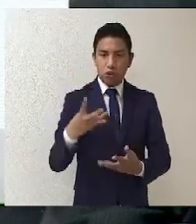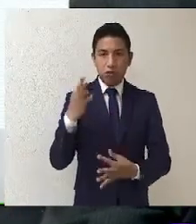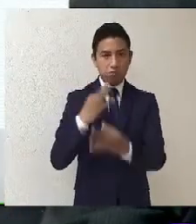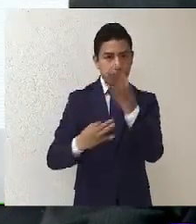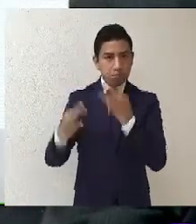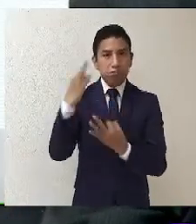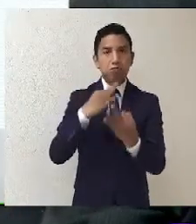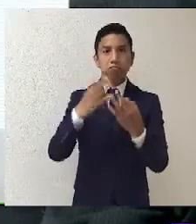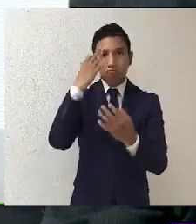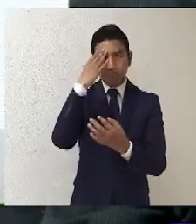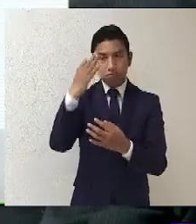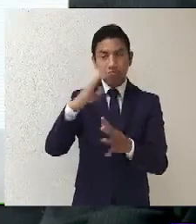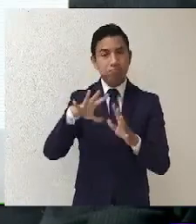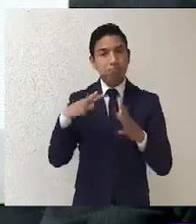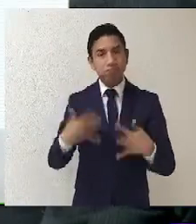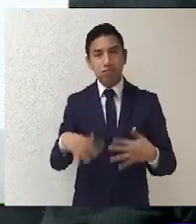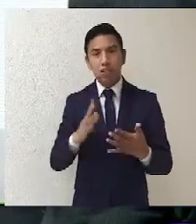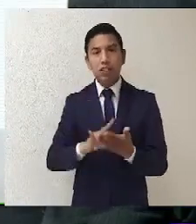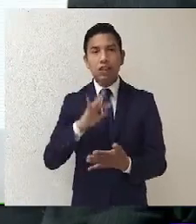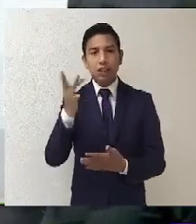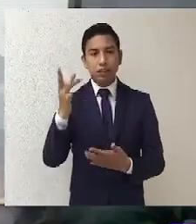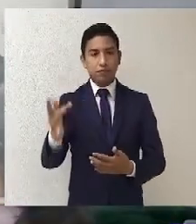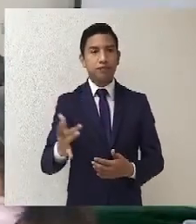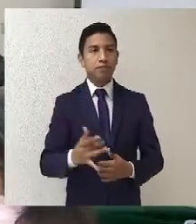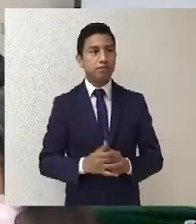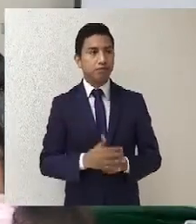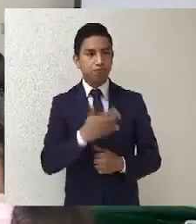gracias por su tiempo. Gracias.